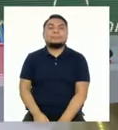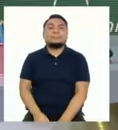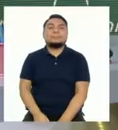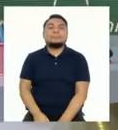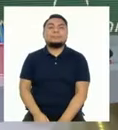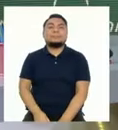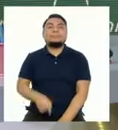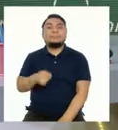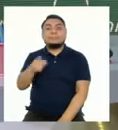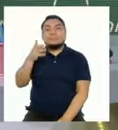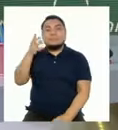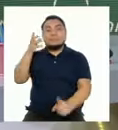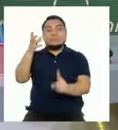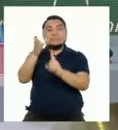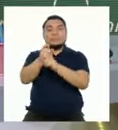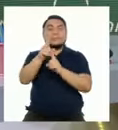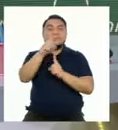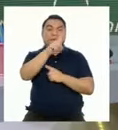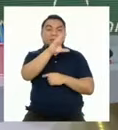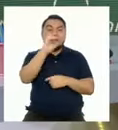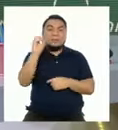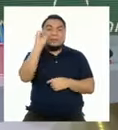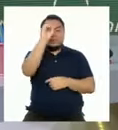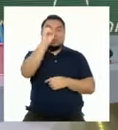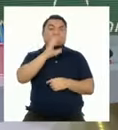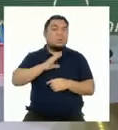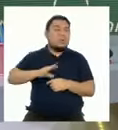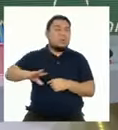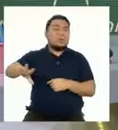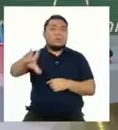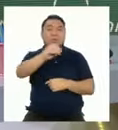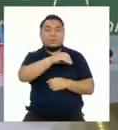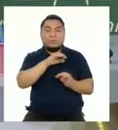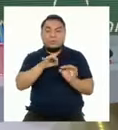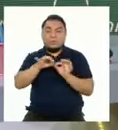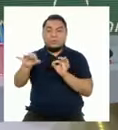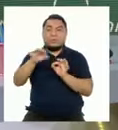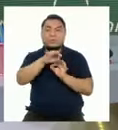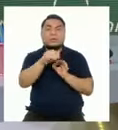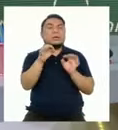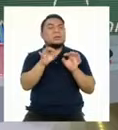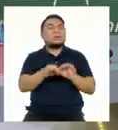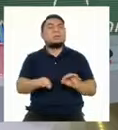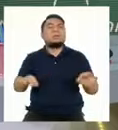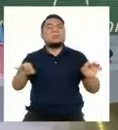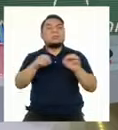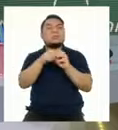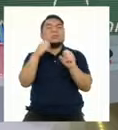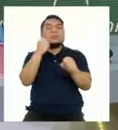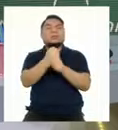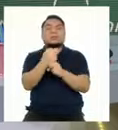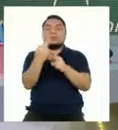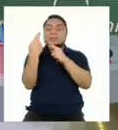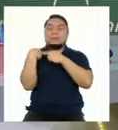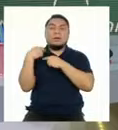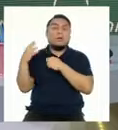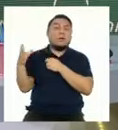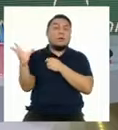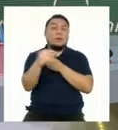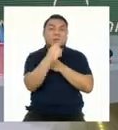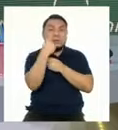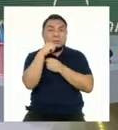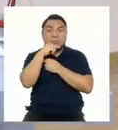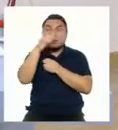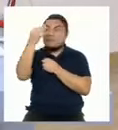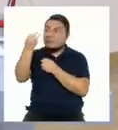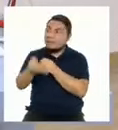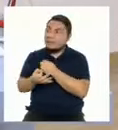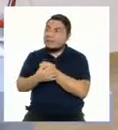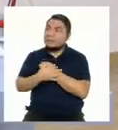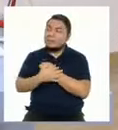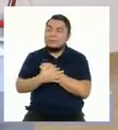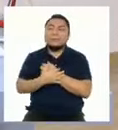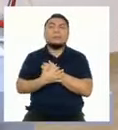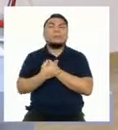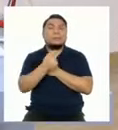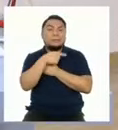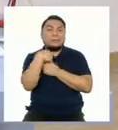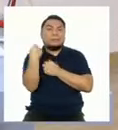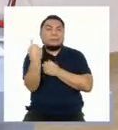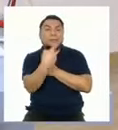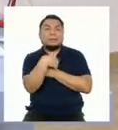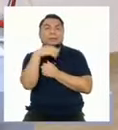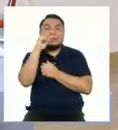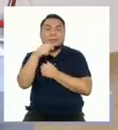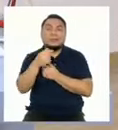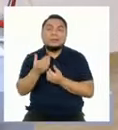Para alcanzar el 100% en todas las regiones, es importante la labor de todas y todos, nosotros,